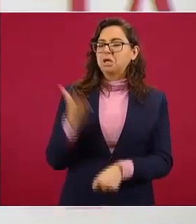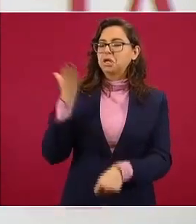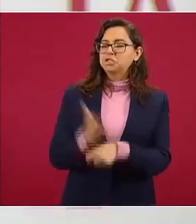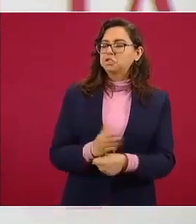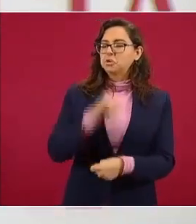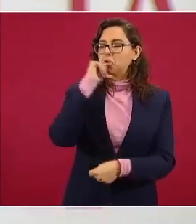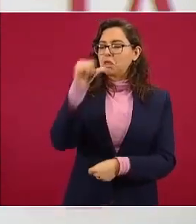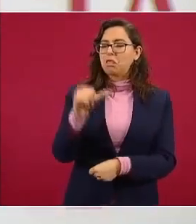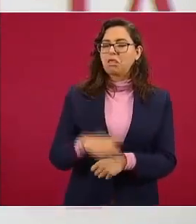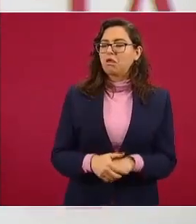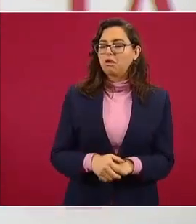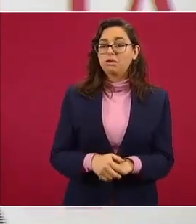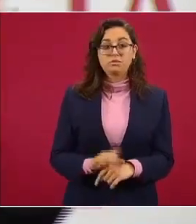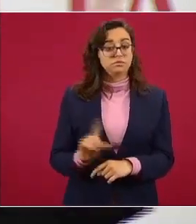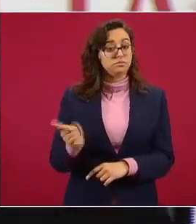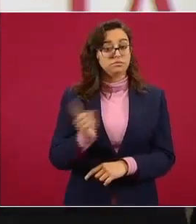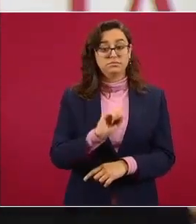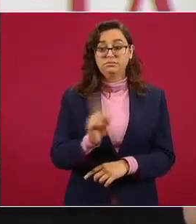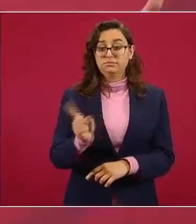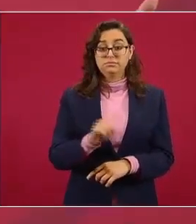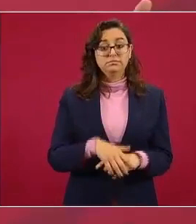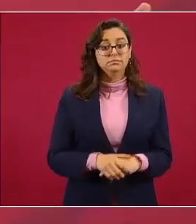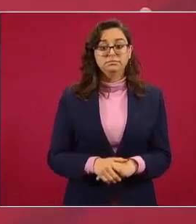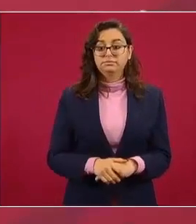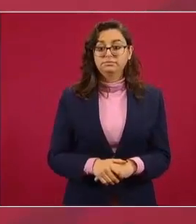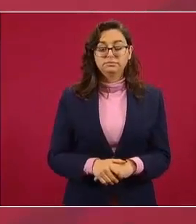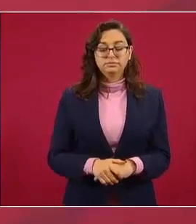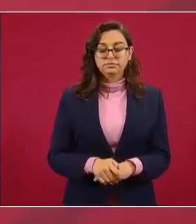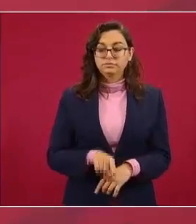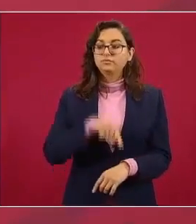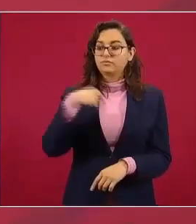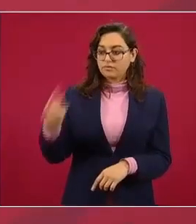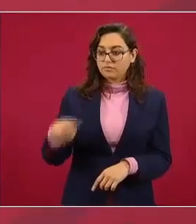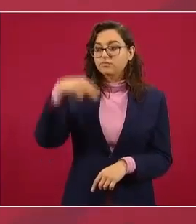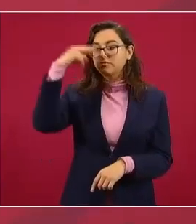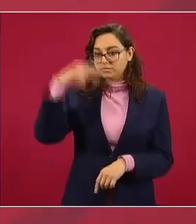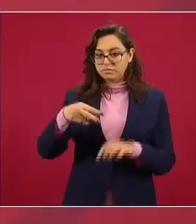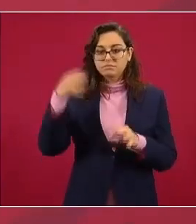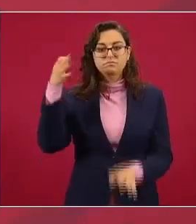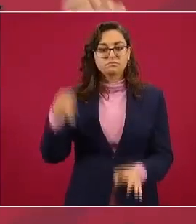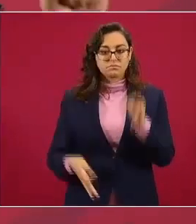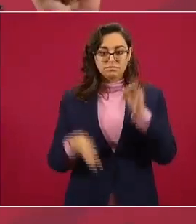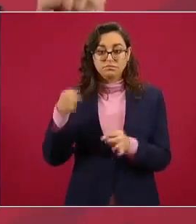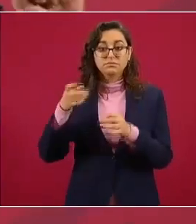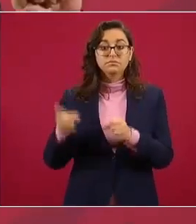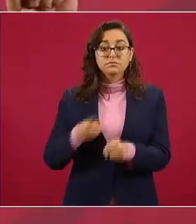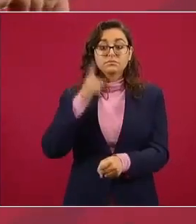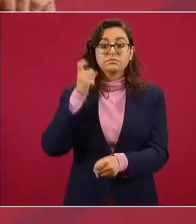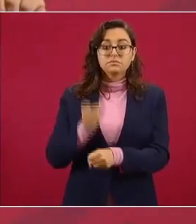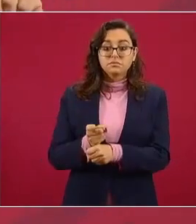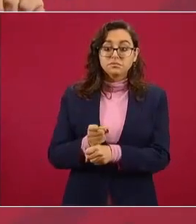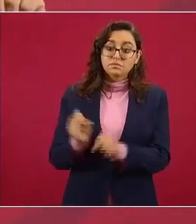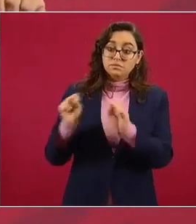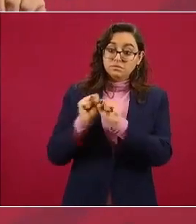aquí lo que se le está diciendo a la jueza es en primera instancia que sea procesado en México cuyo sistema